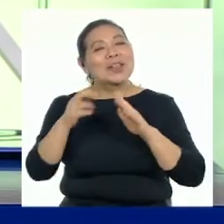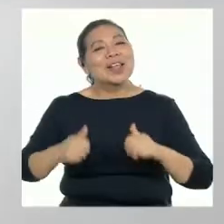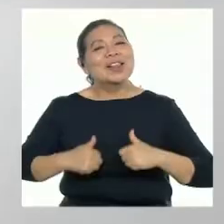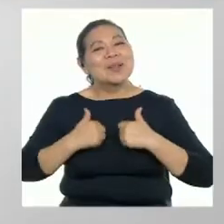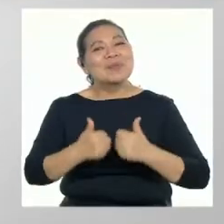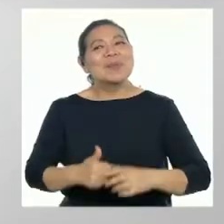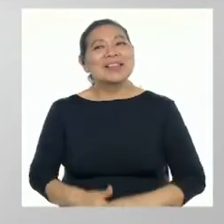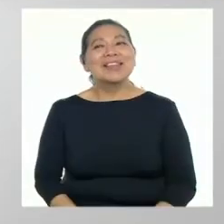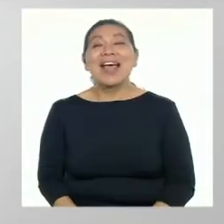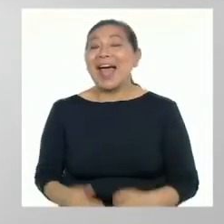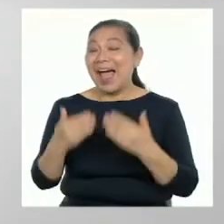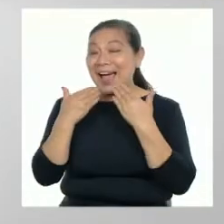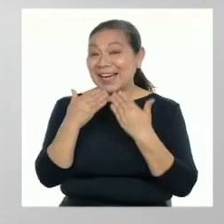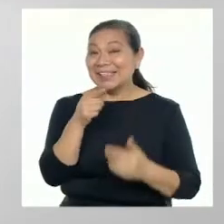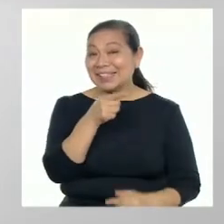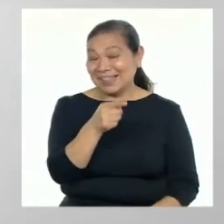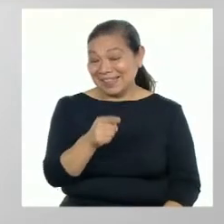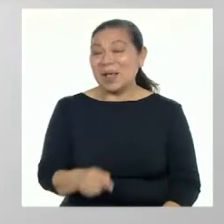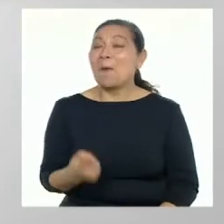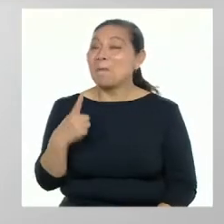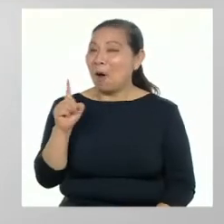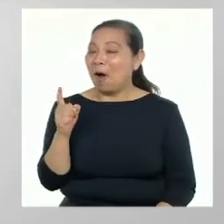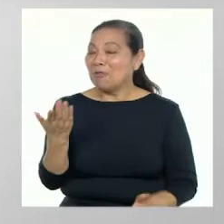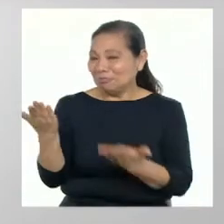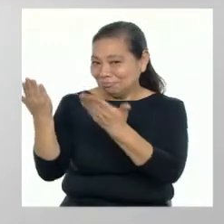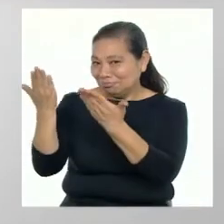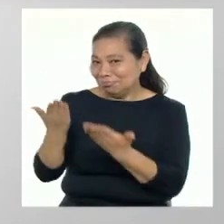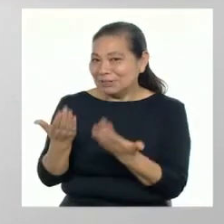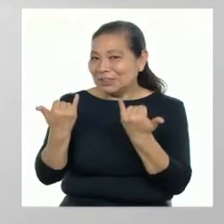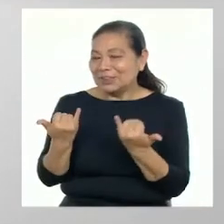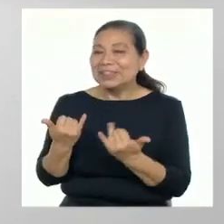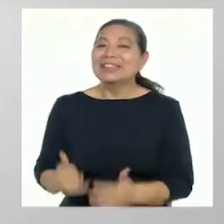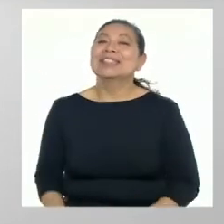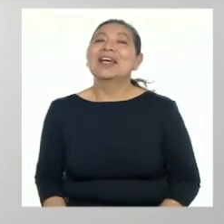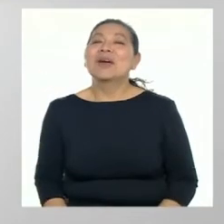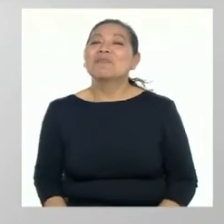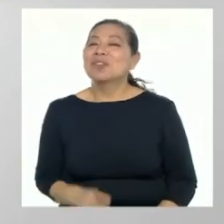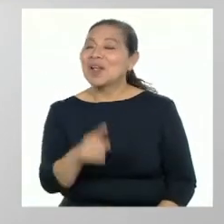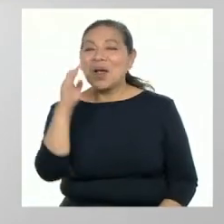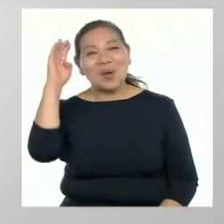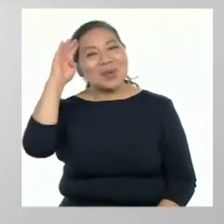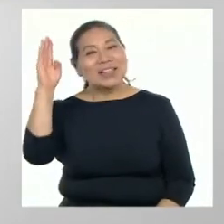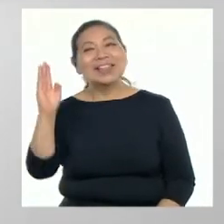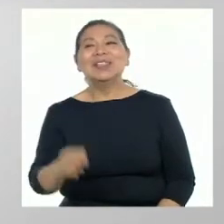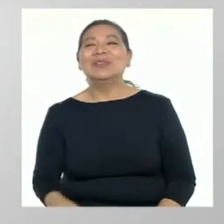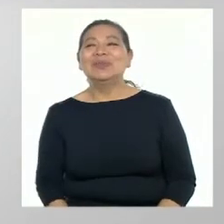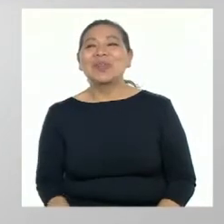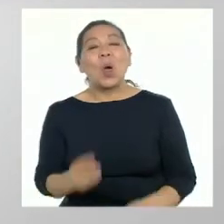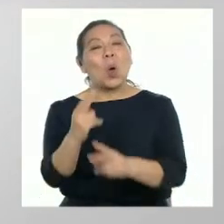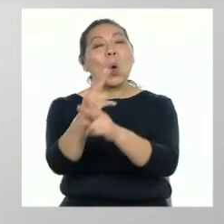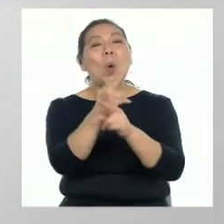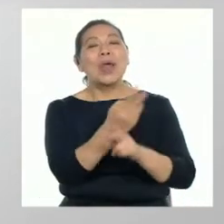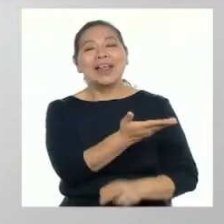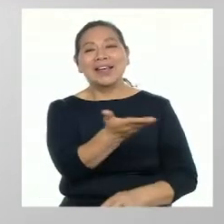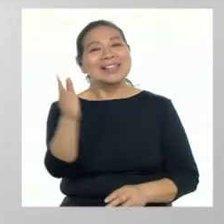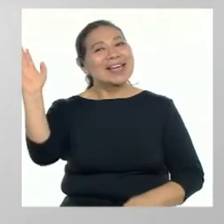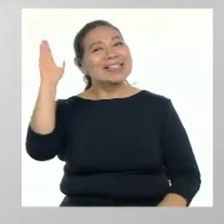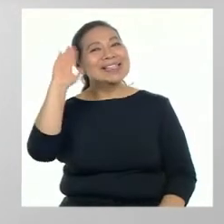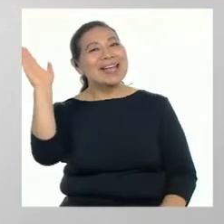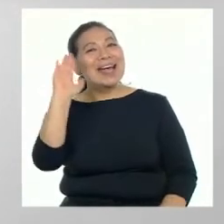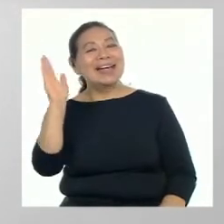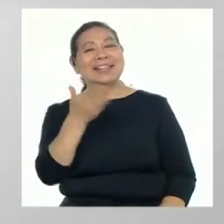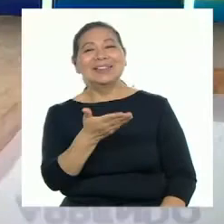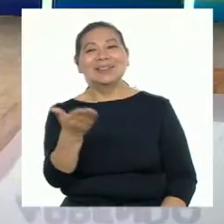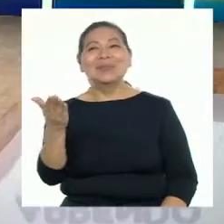vida. Gracias a ti y a Rebot por haberme invitado a este programa. Nos vemos pronto. Cuídense. Chao.